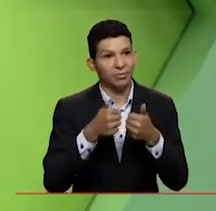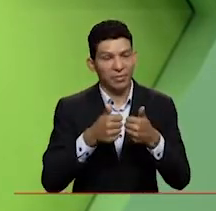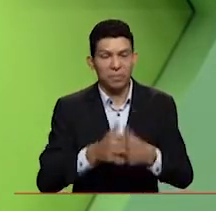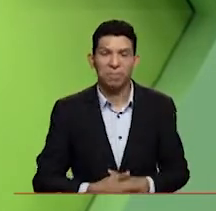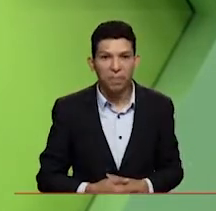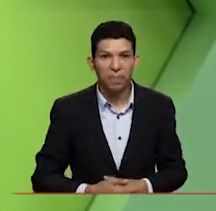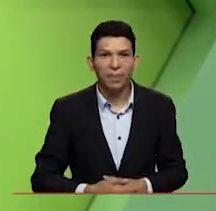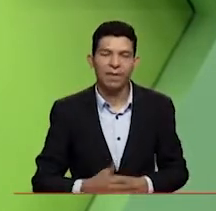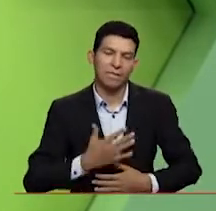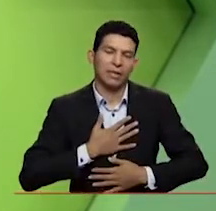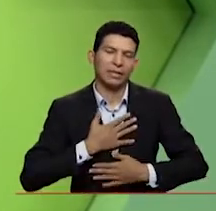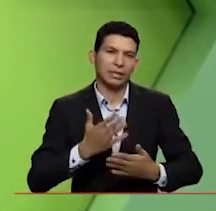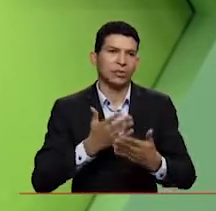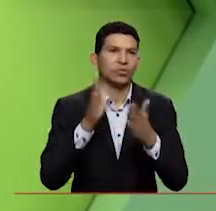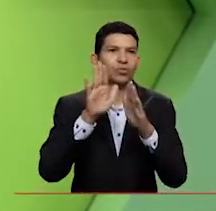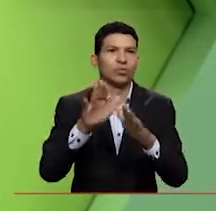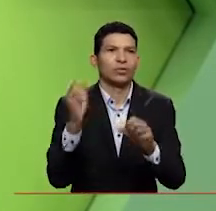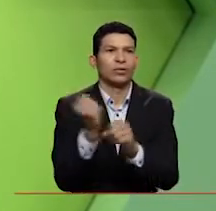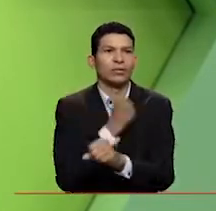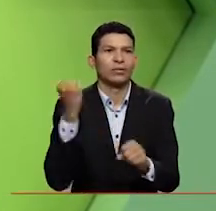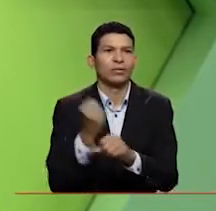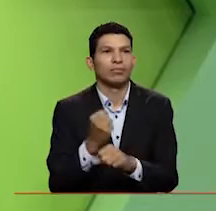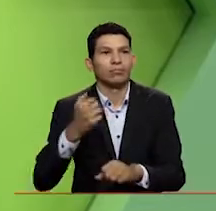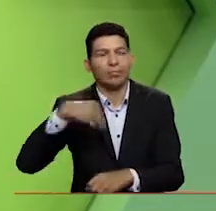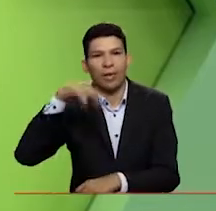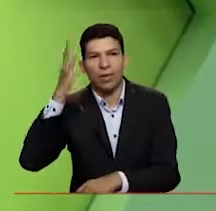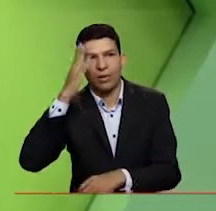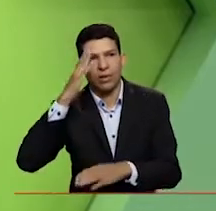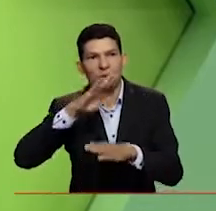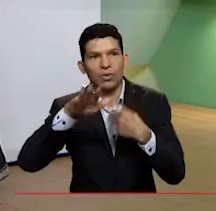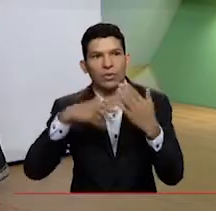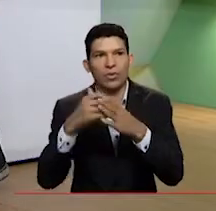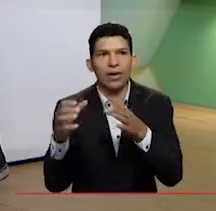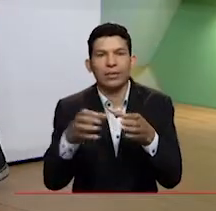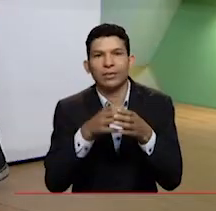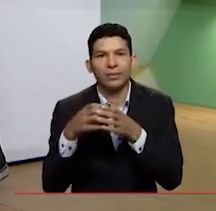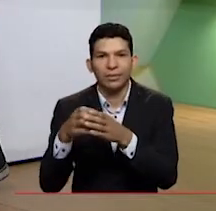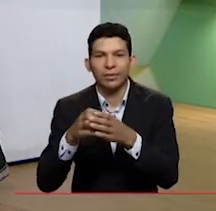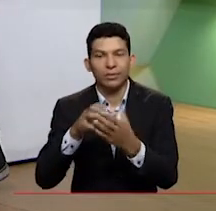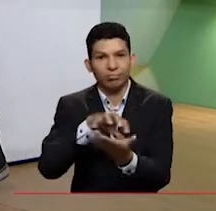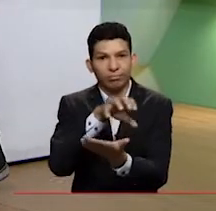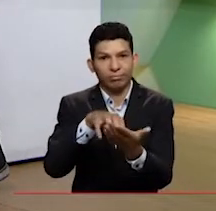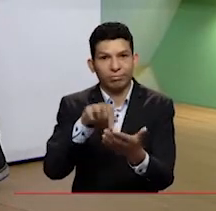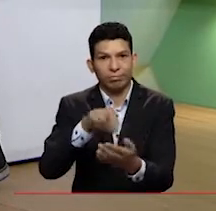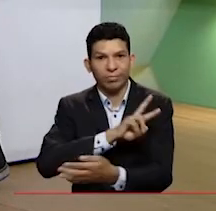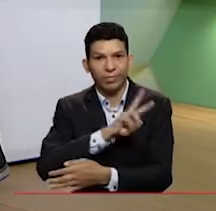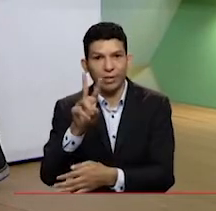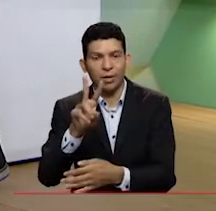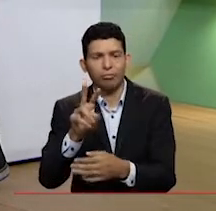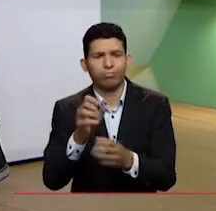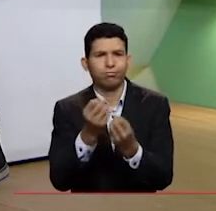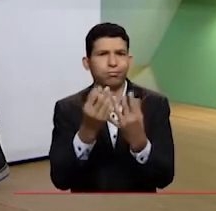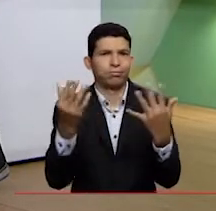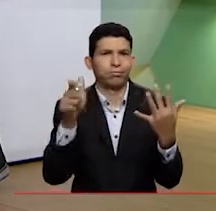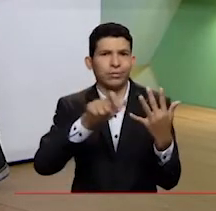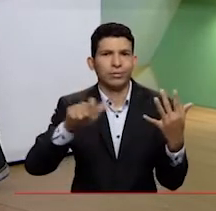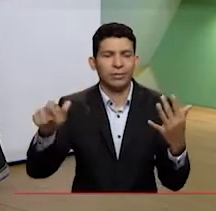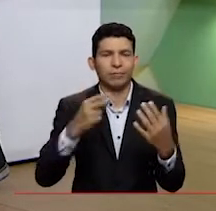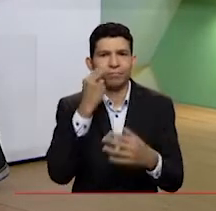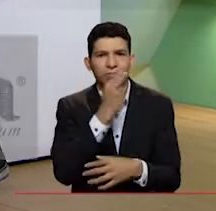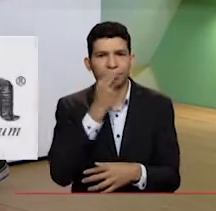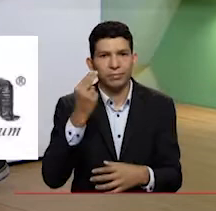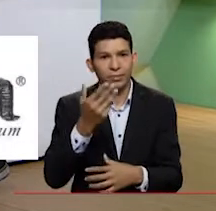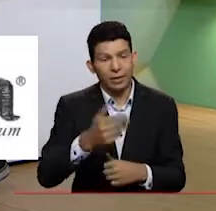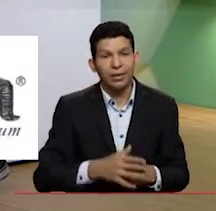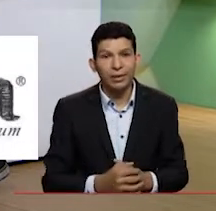y felicitarla por ese trabajo pues a usted y por supuesto a todas las asociaciones del centro del valle porque son muchas personas las comprometidas en este proceso. personas